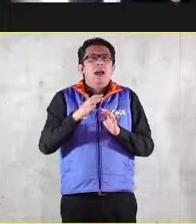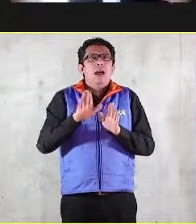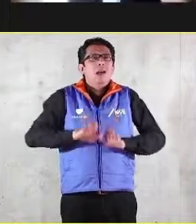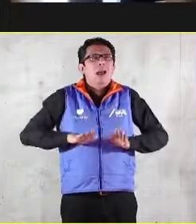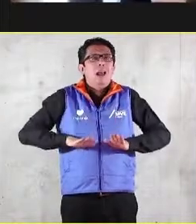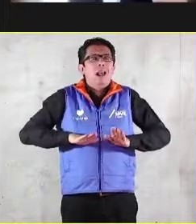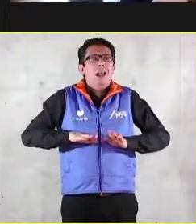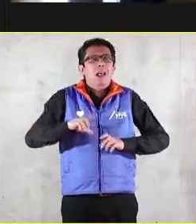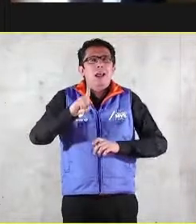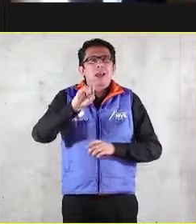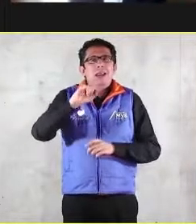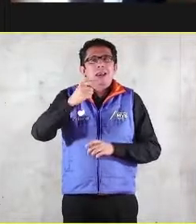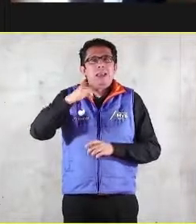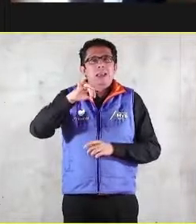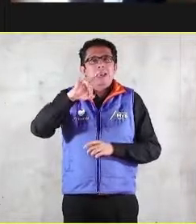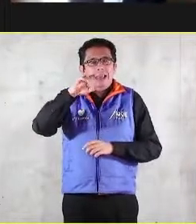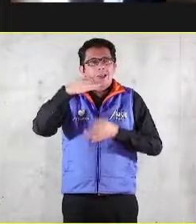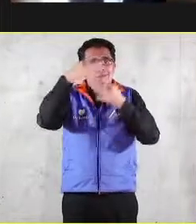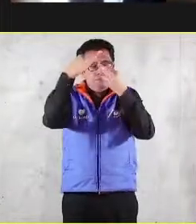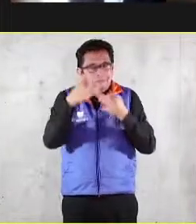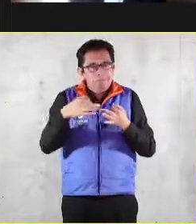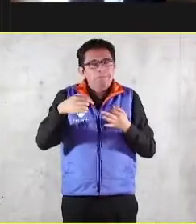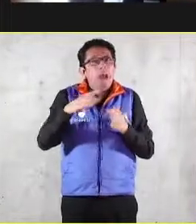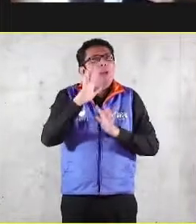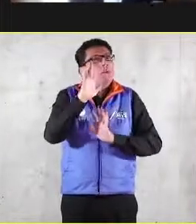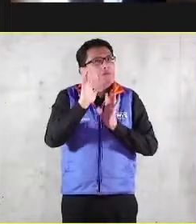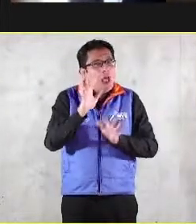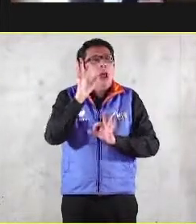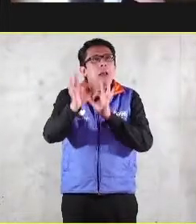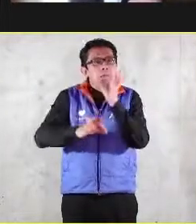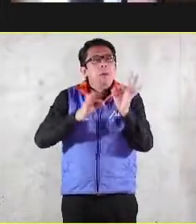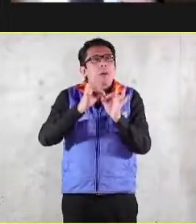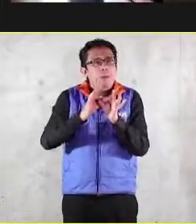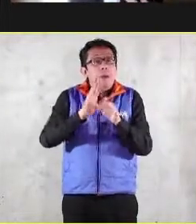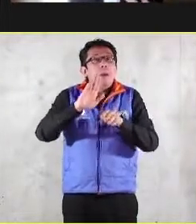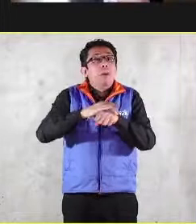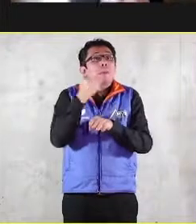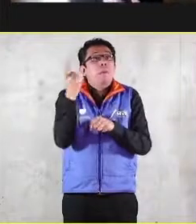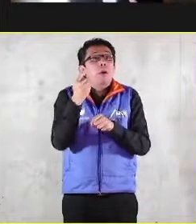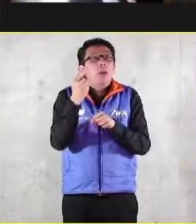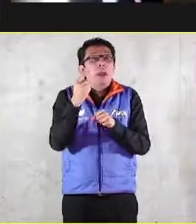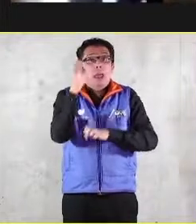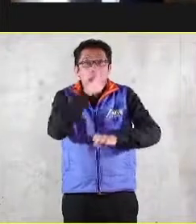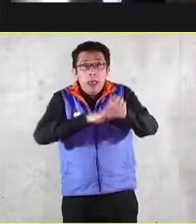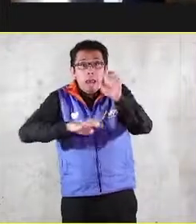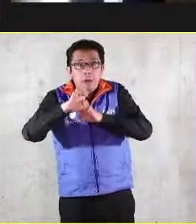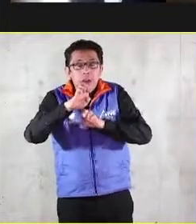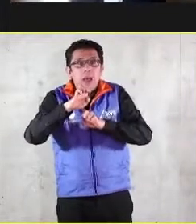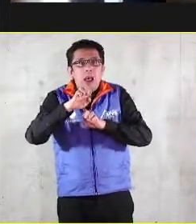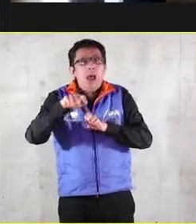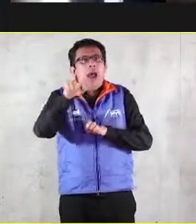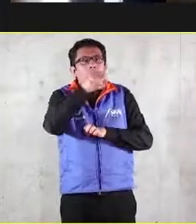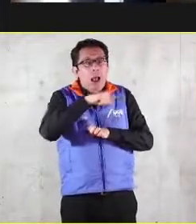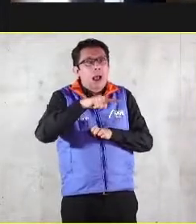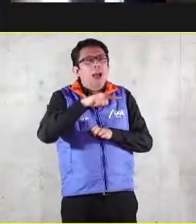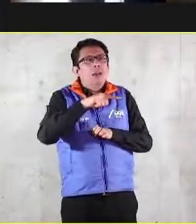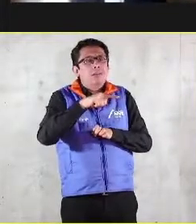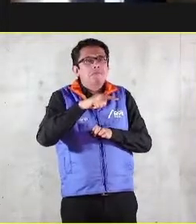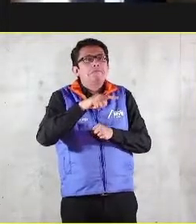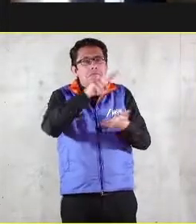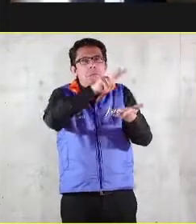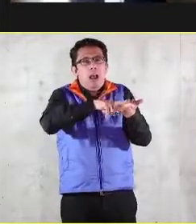el hecho de que las personas se sienten valoradas por la empresa y por los funcionarios que atienden los programas de